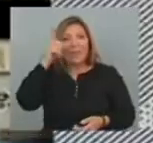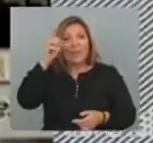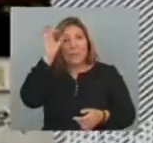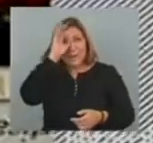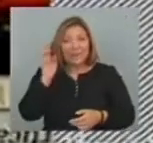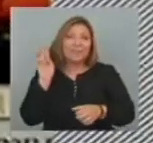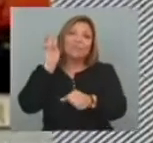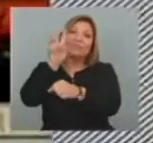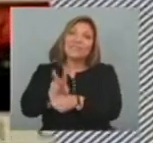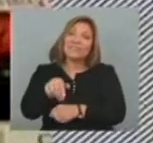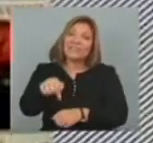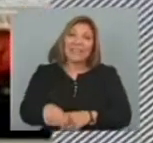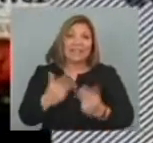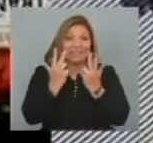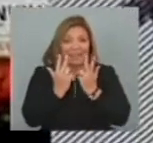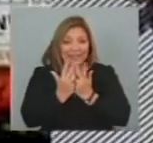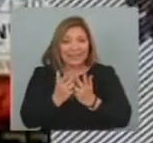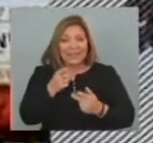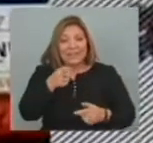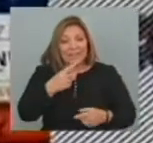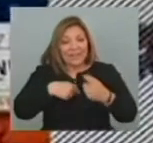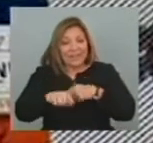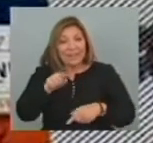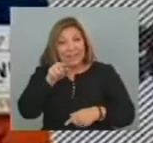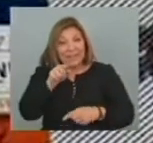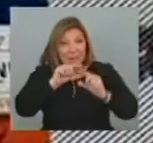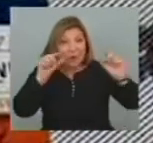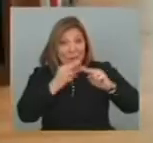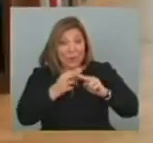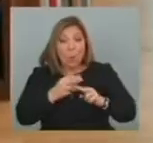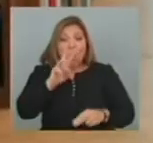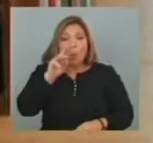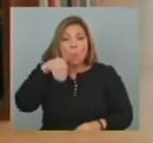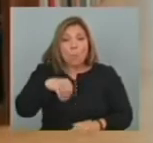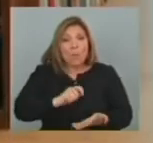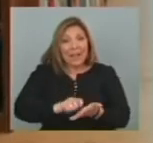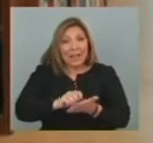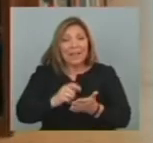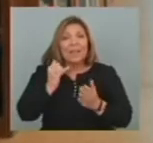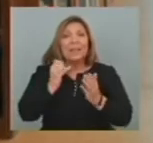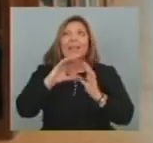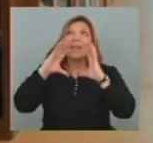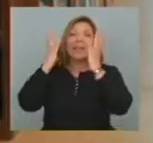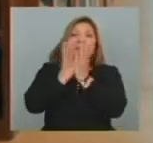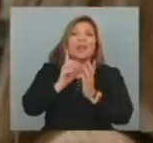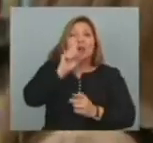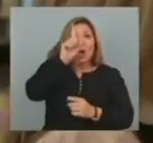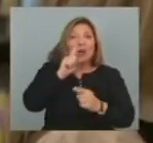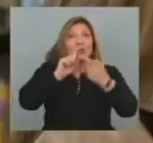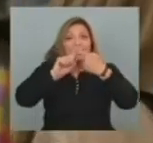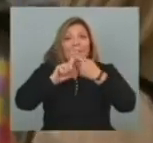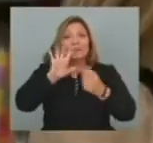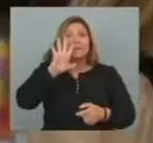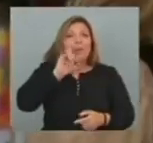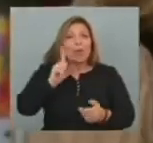A la ciudad De 33 En 2009 Fue publicada En Uruguay Por el editorial UM Y el actual Contrato Con el hemisferio norte Consta de la edición De 5